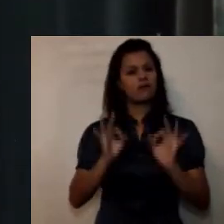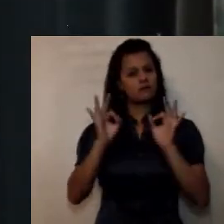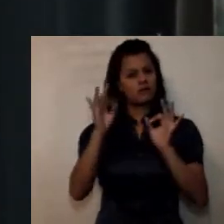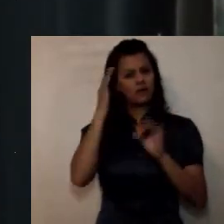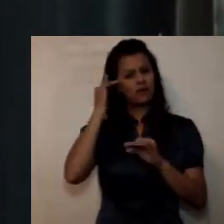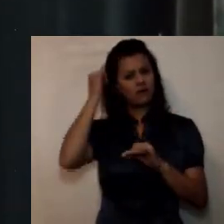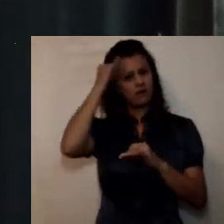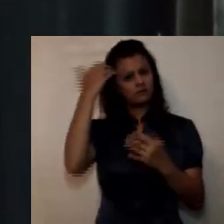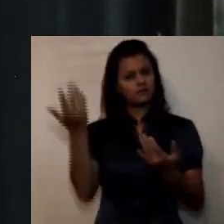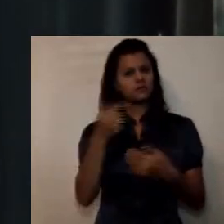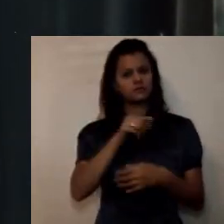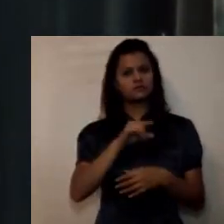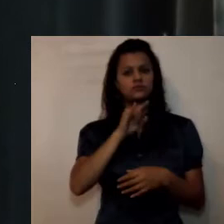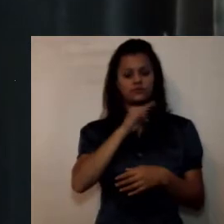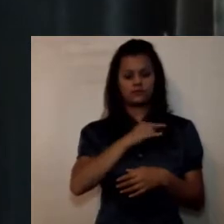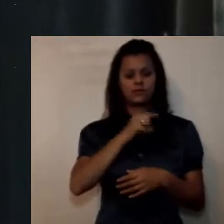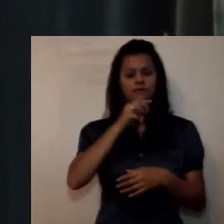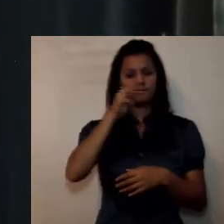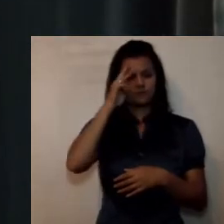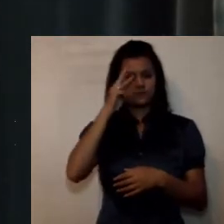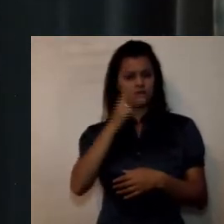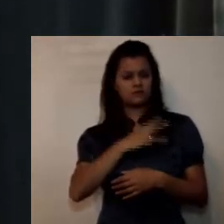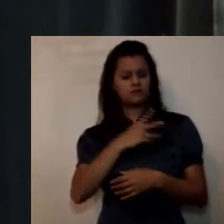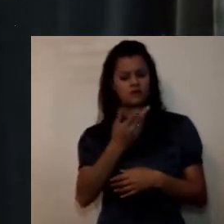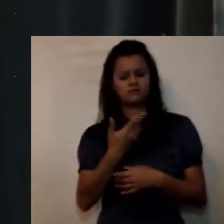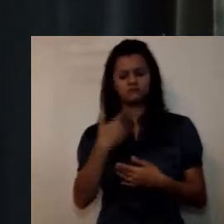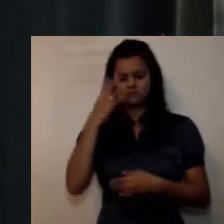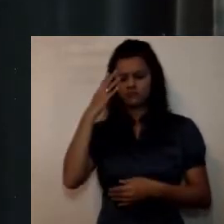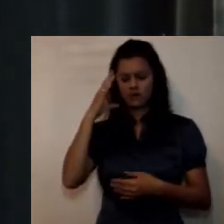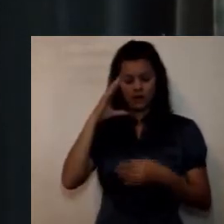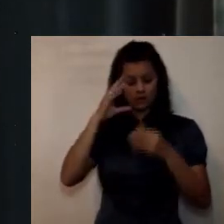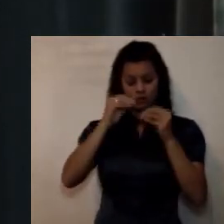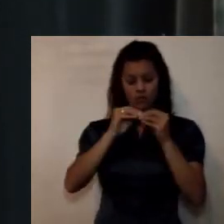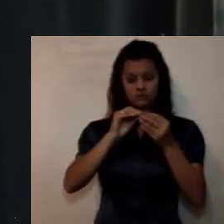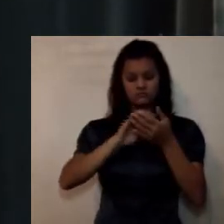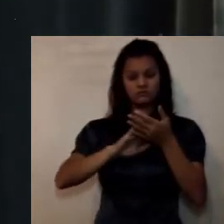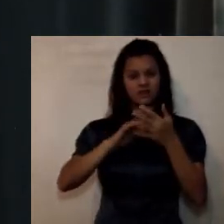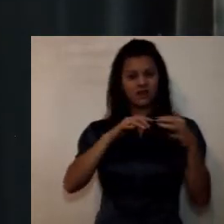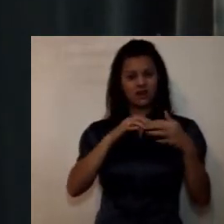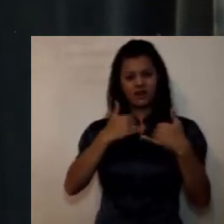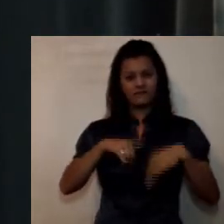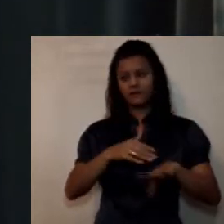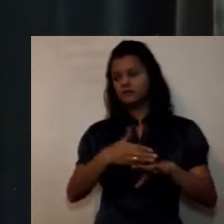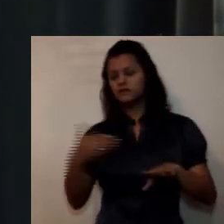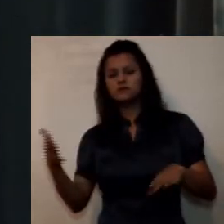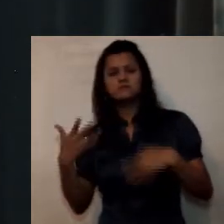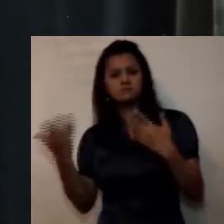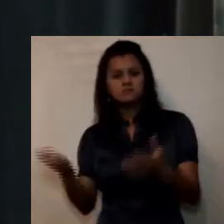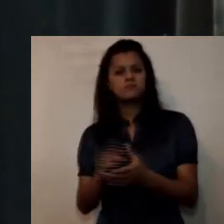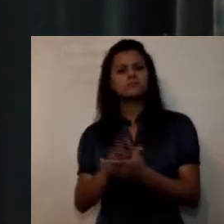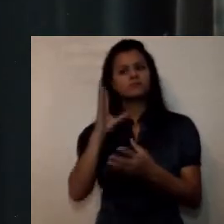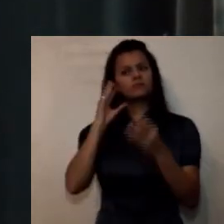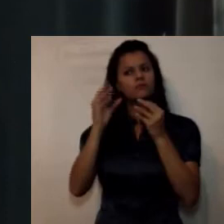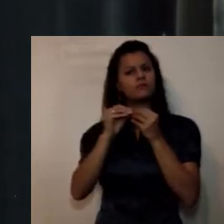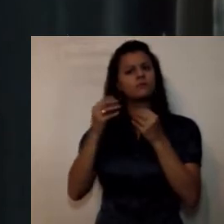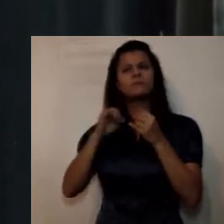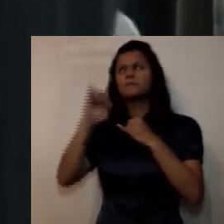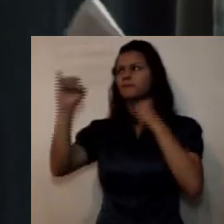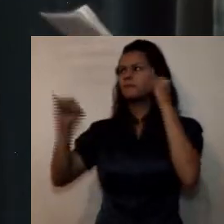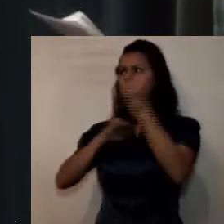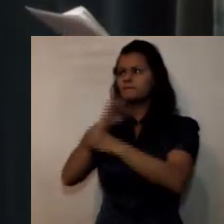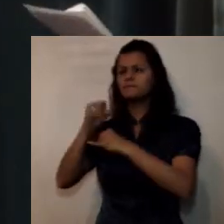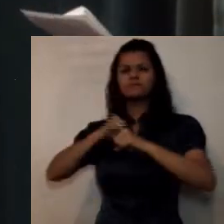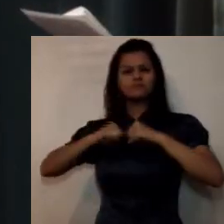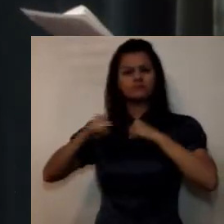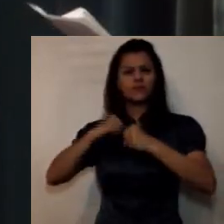la UMNG en el posacuerdo la vinculación laboral de nuestros egresados la gestión de la internacionalización la gestión del apoyo administrativo